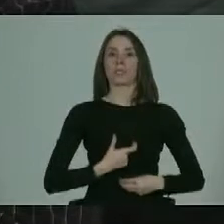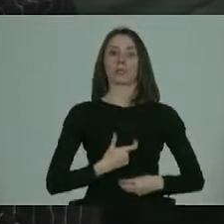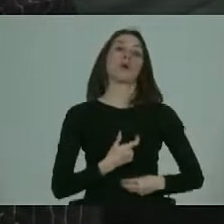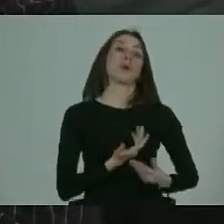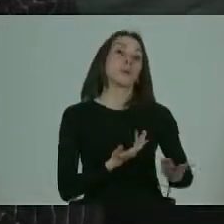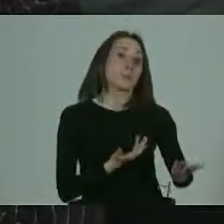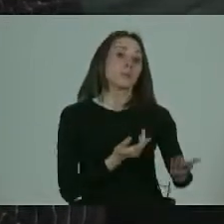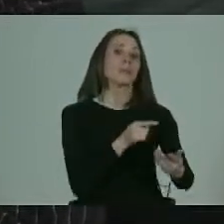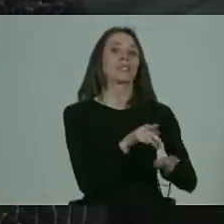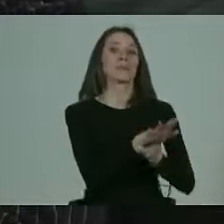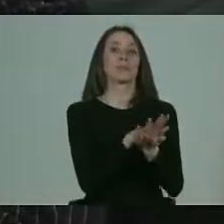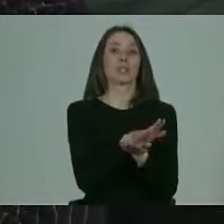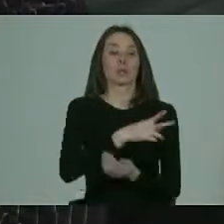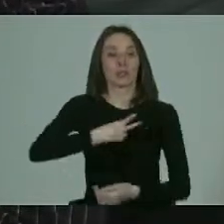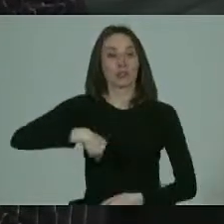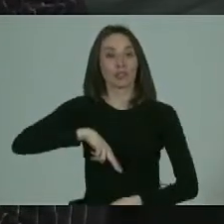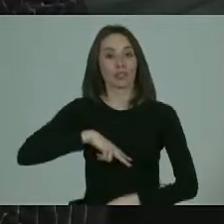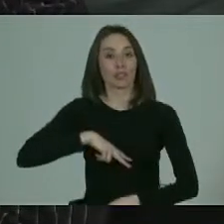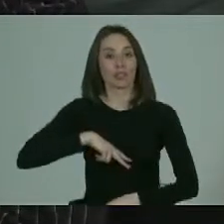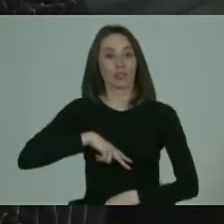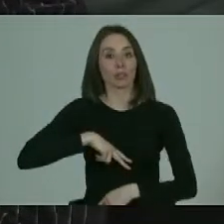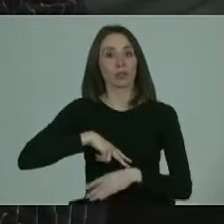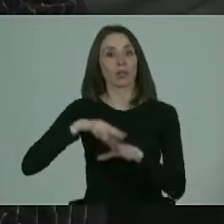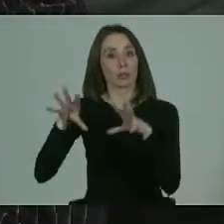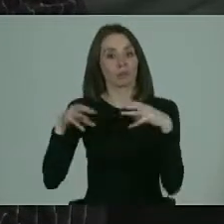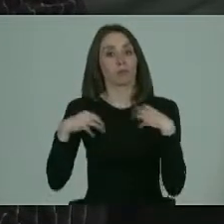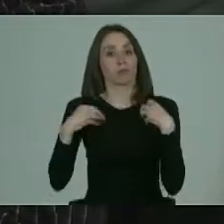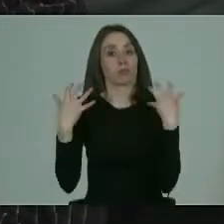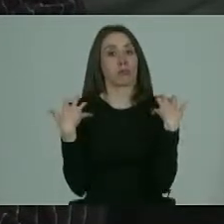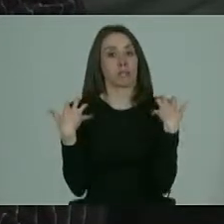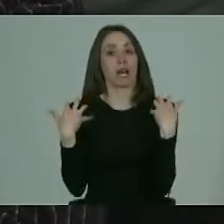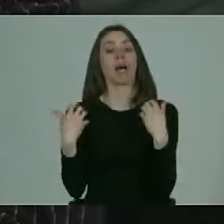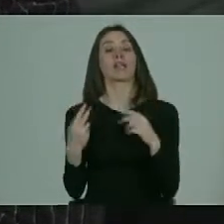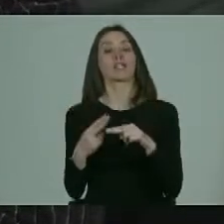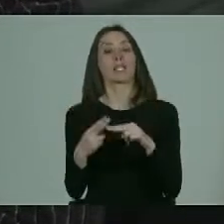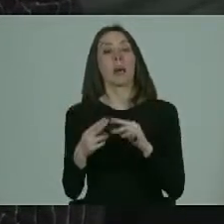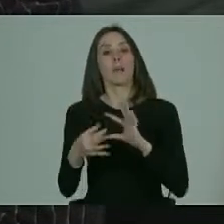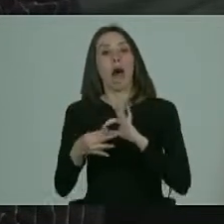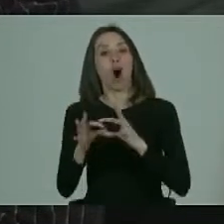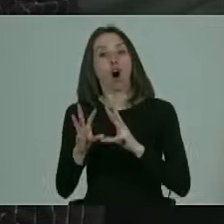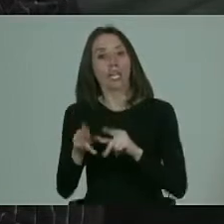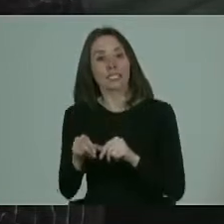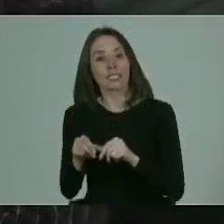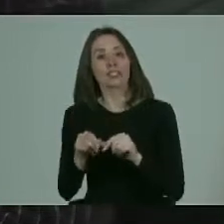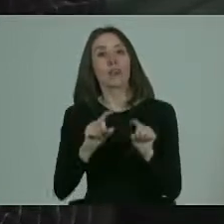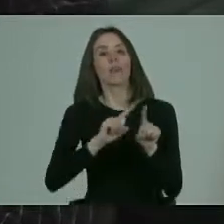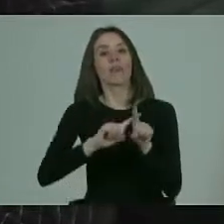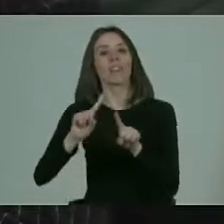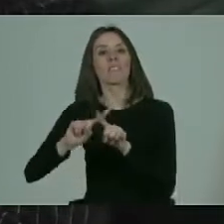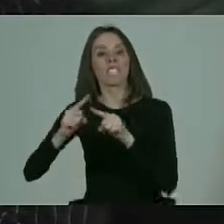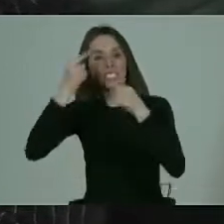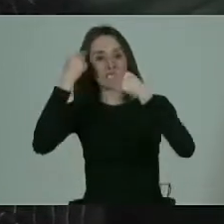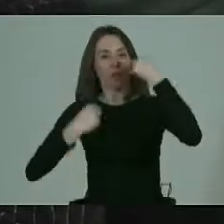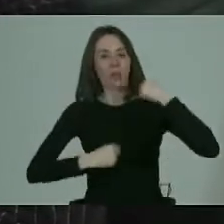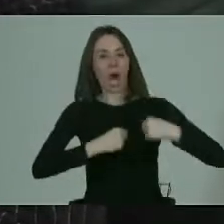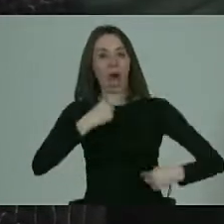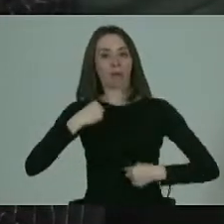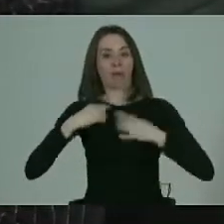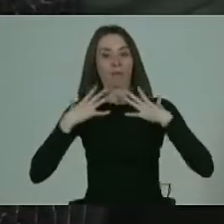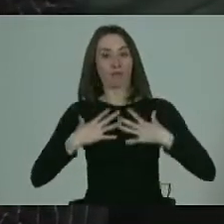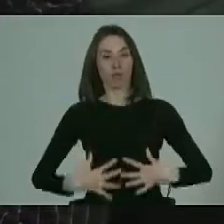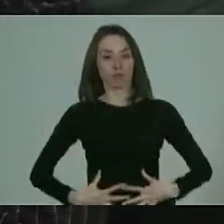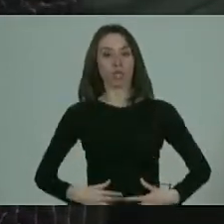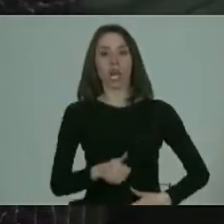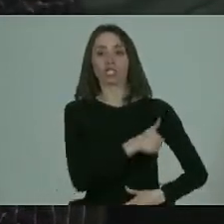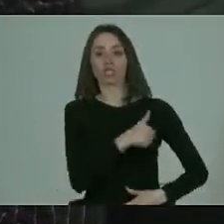eso por ejemplo es algo que nosotros estamos tratando de hacernos cargo en la organización de diversidad funcional que está constituida